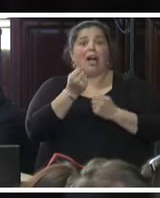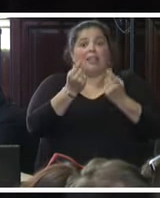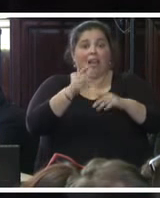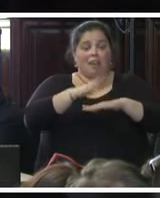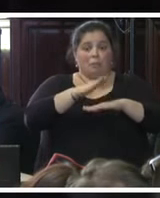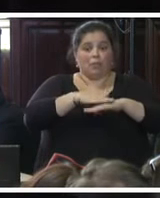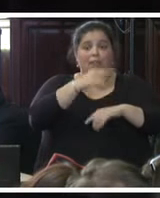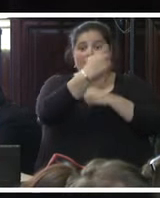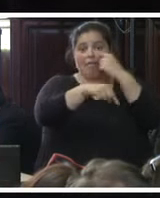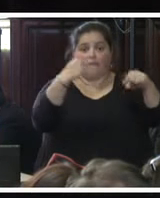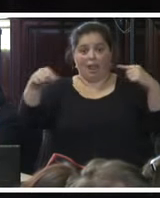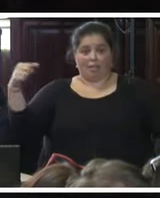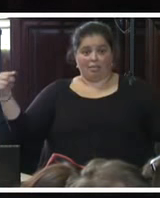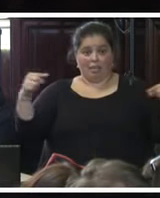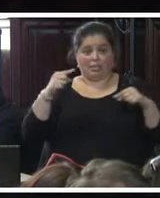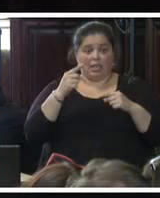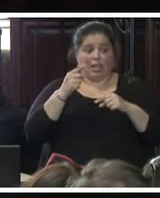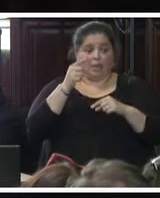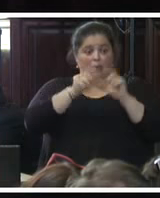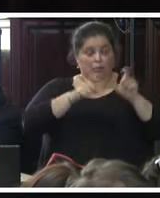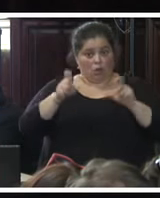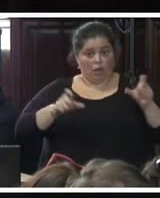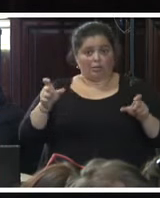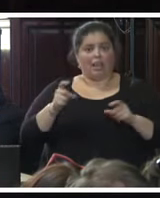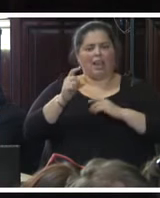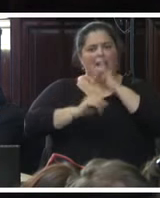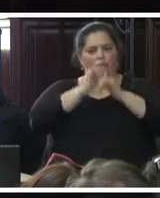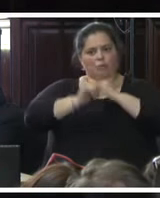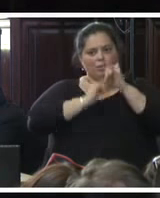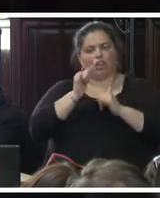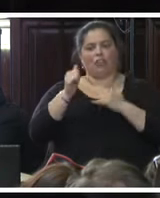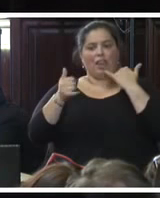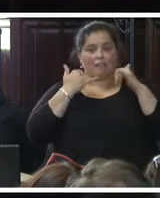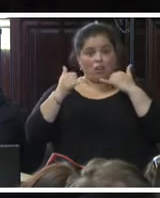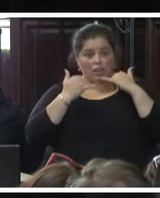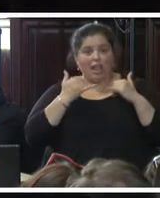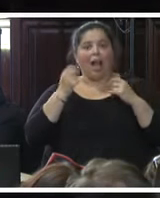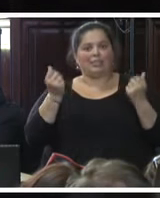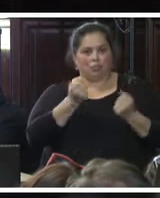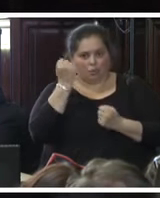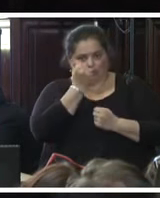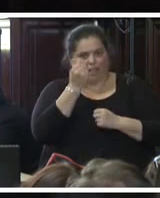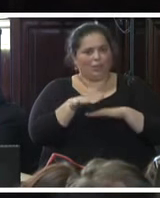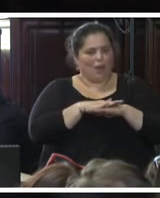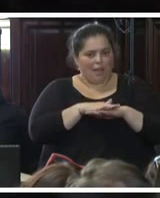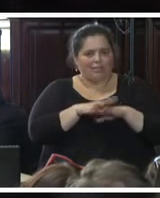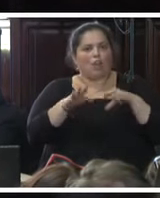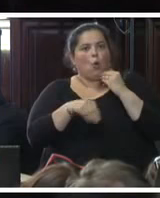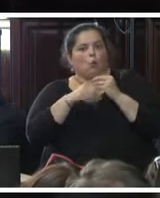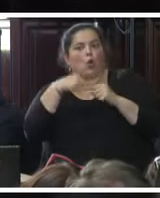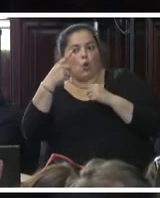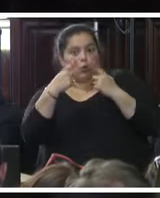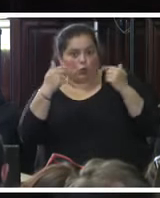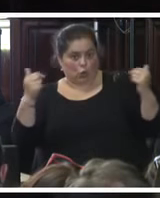distintas personas. Es decir, la información telefónica ha sido base junto con otros elementos para llevar esto ante los tribunales.